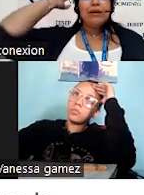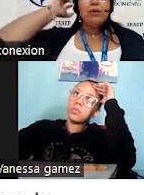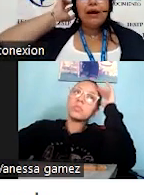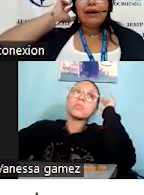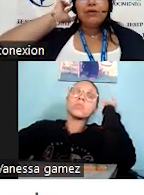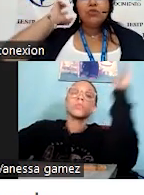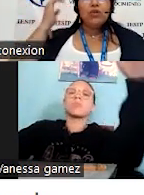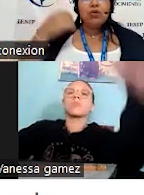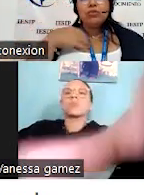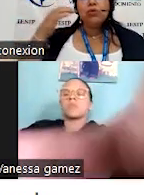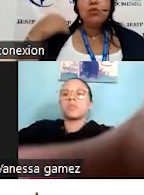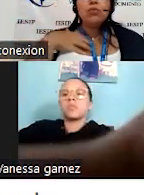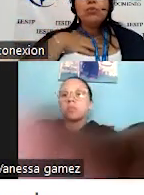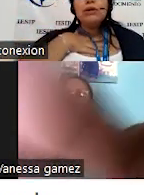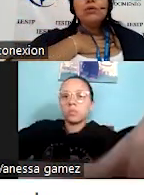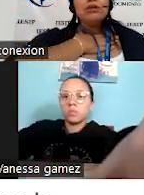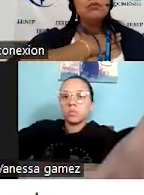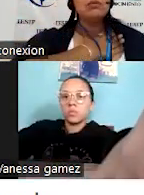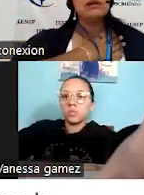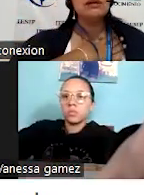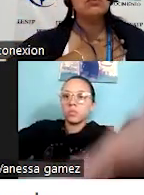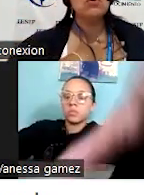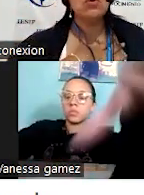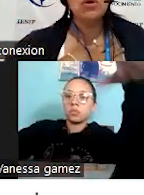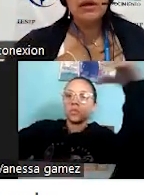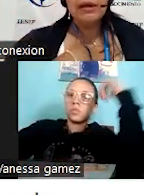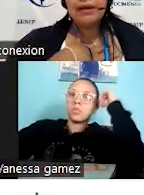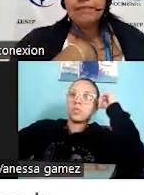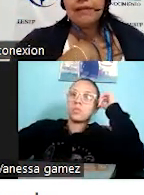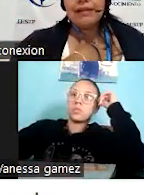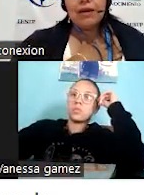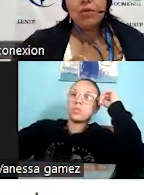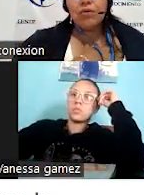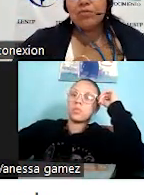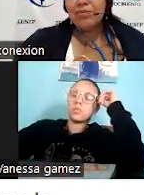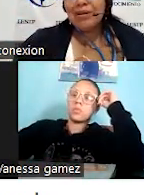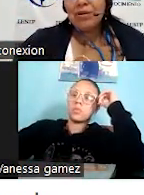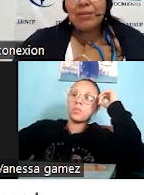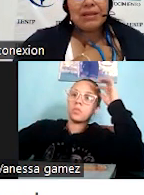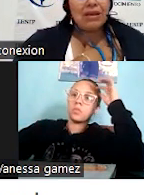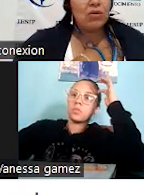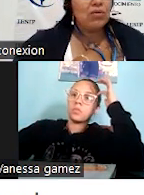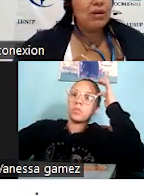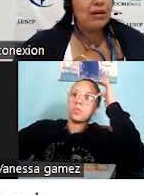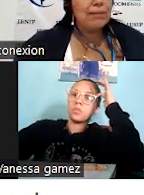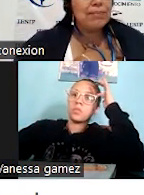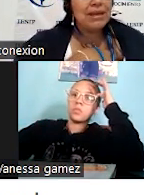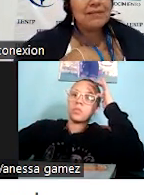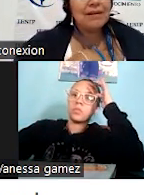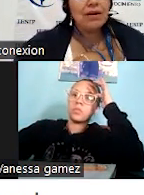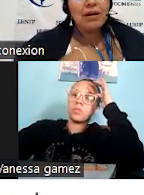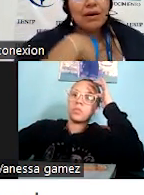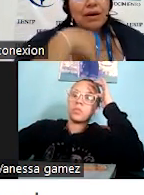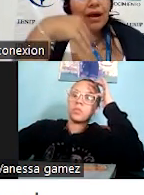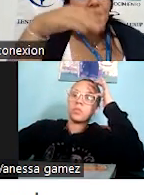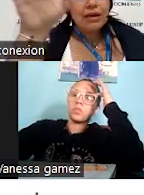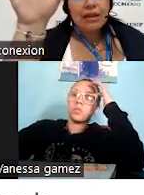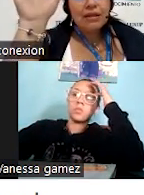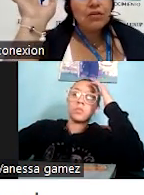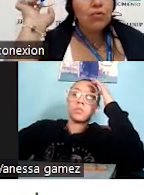no solo, ajá, yo soy contador público y resulta que yo, este, tengo, no le manejo la, la empresa